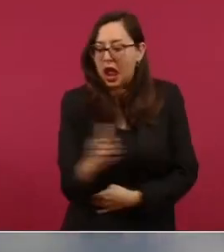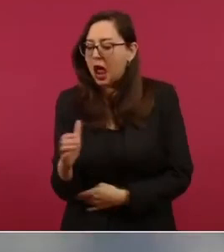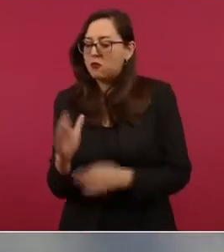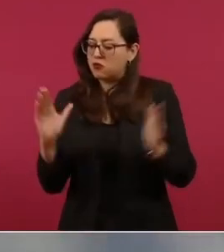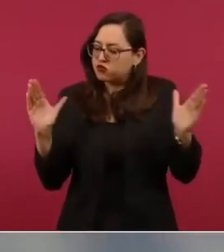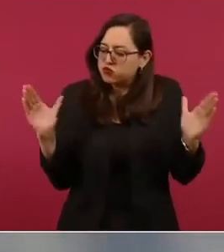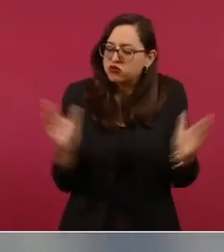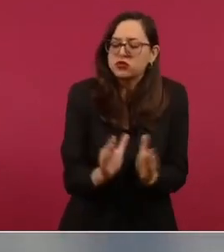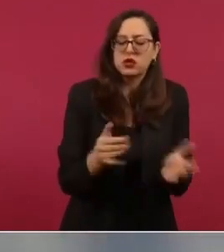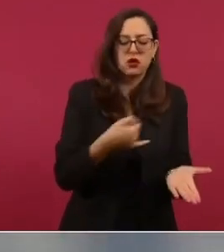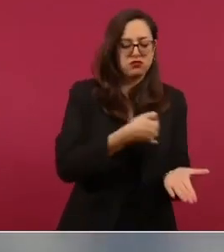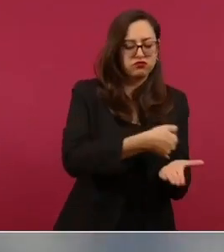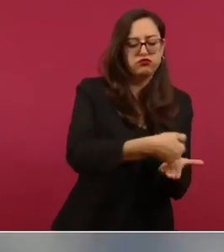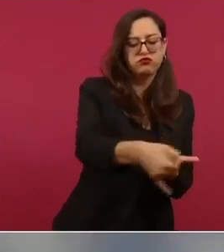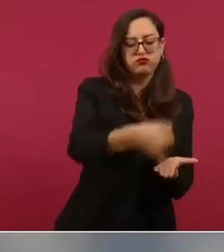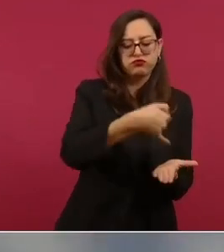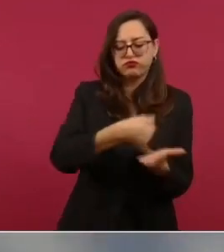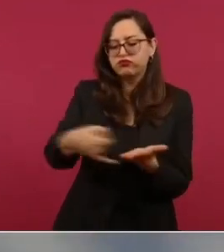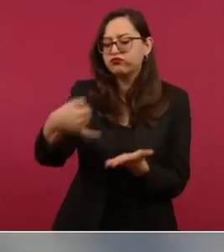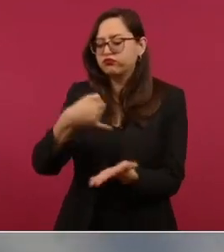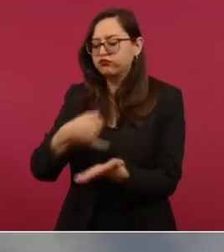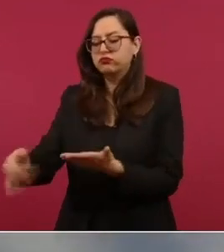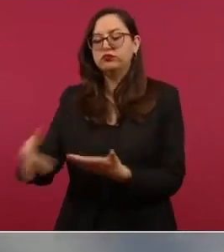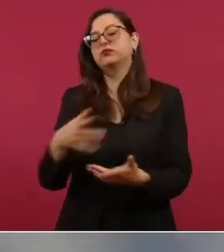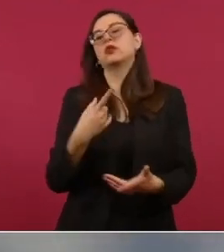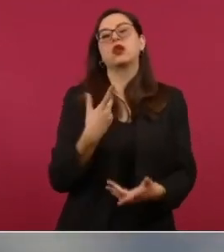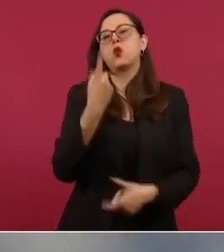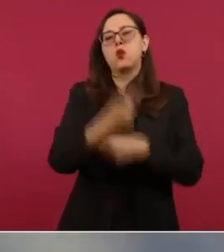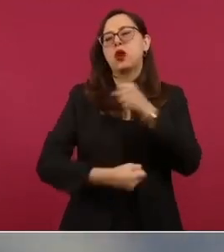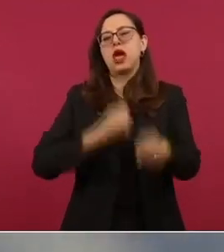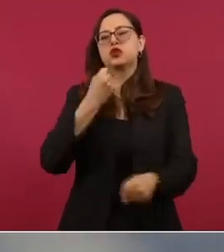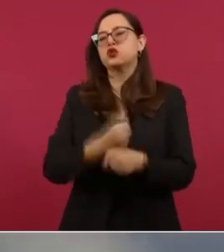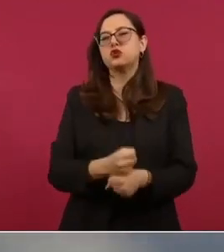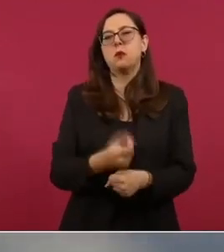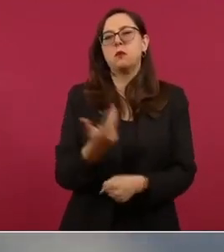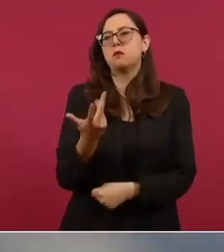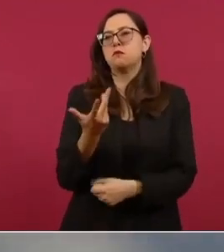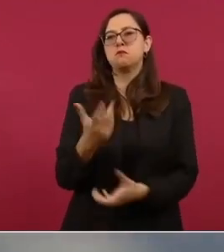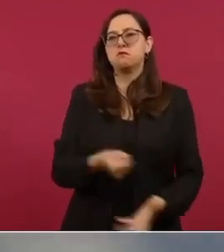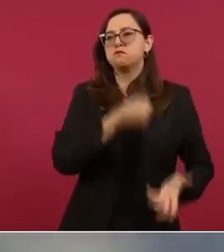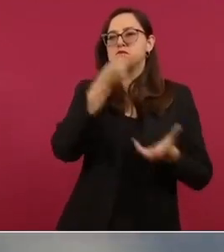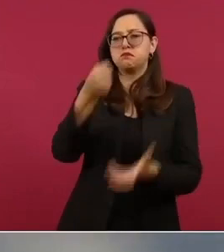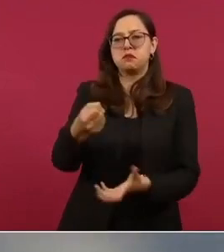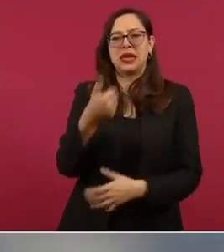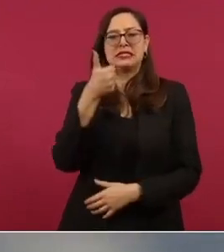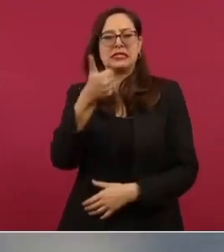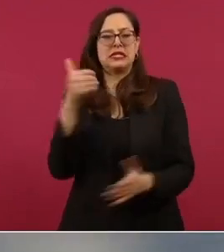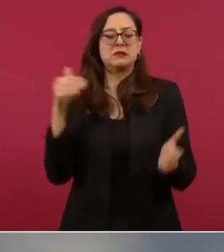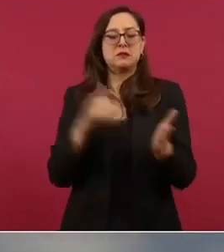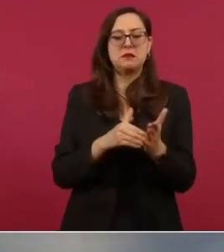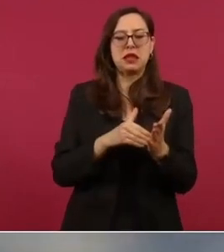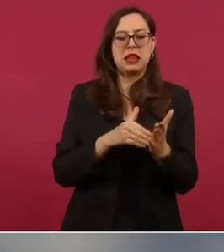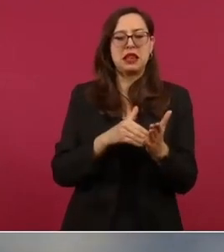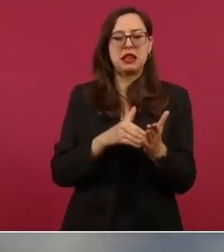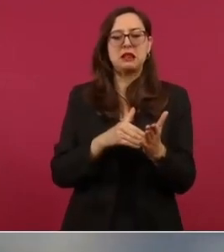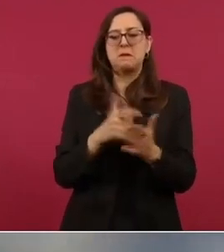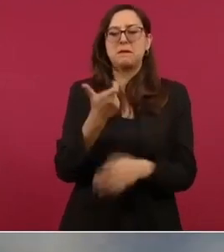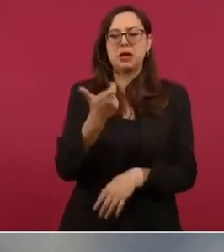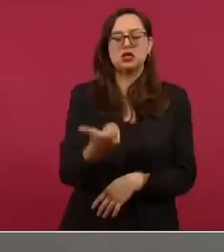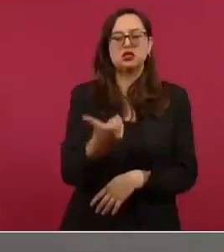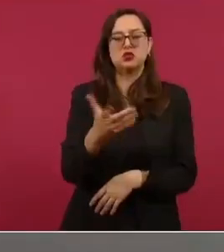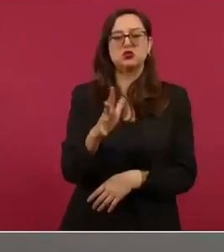directa un apoyo promedio anual de seis mil pesos era